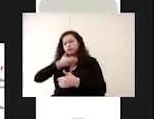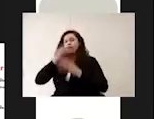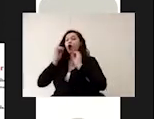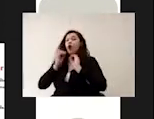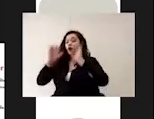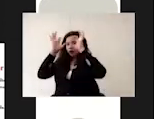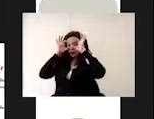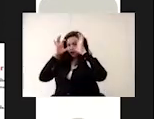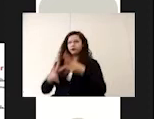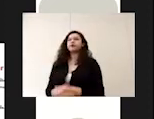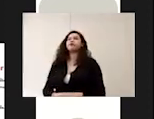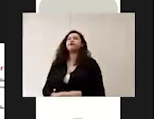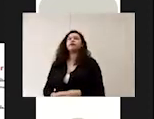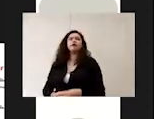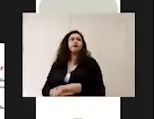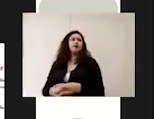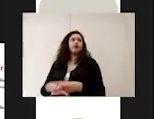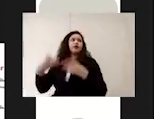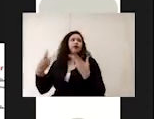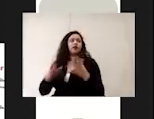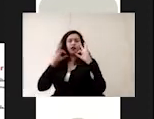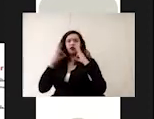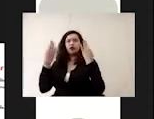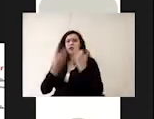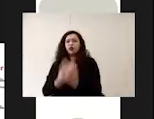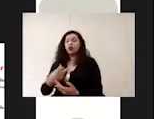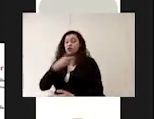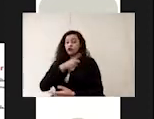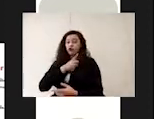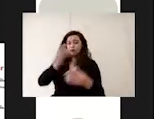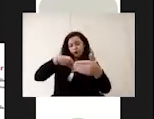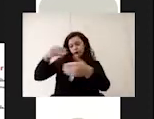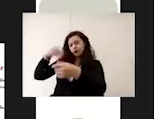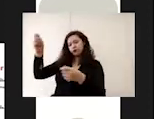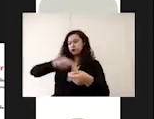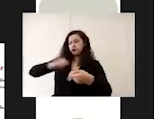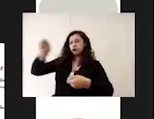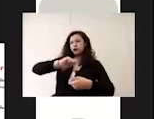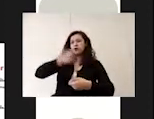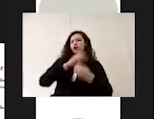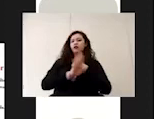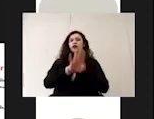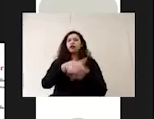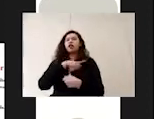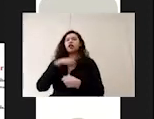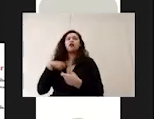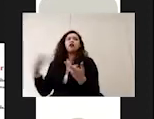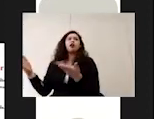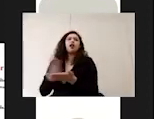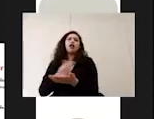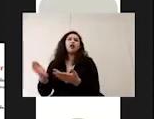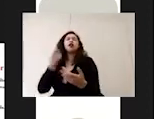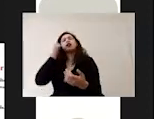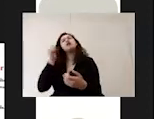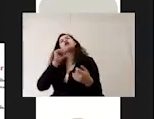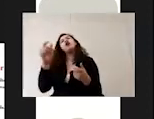y se debe evitar la modalidad de autoservicio además como en todas las